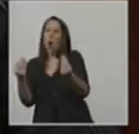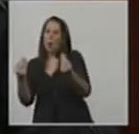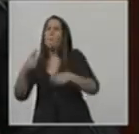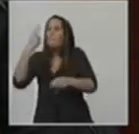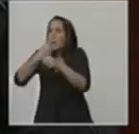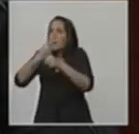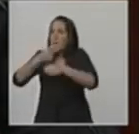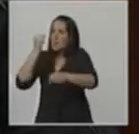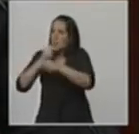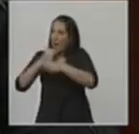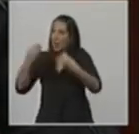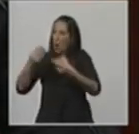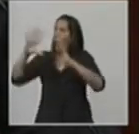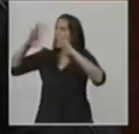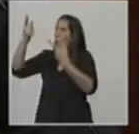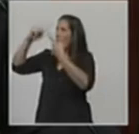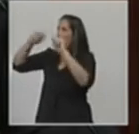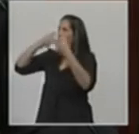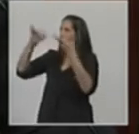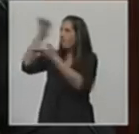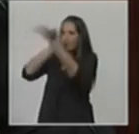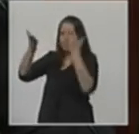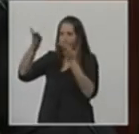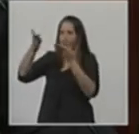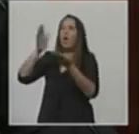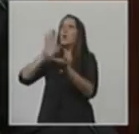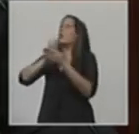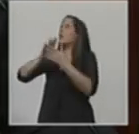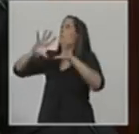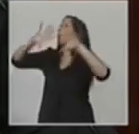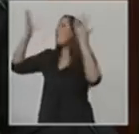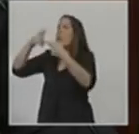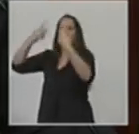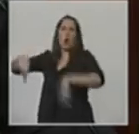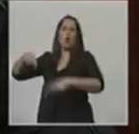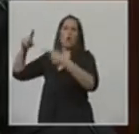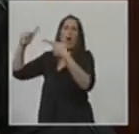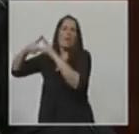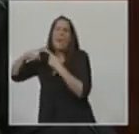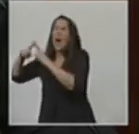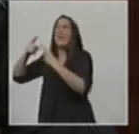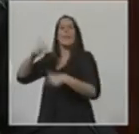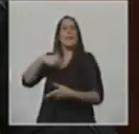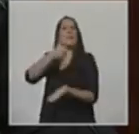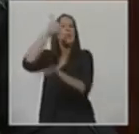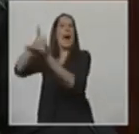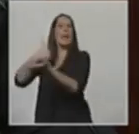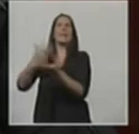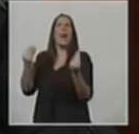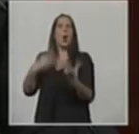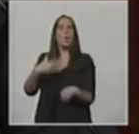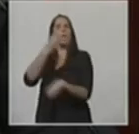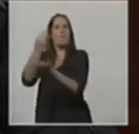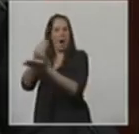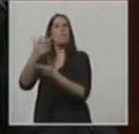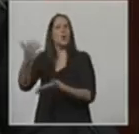tener una Argentina protagonista en los debates y procesos de la gente internacional. La Argentina puede ser parte de